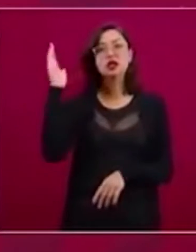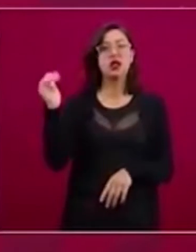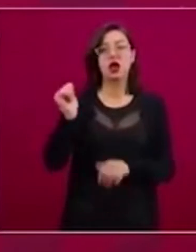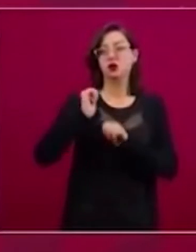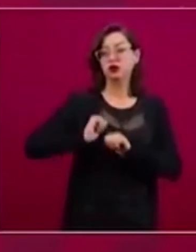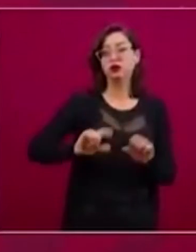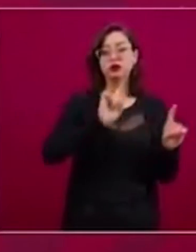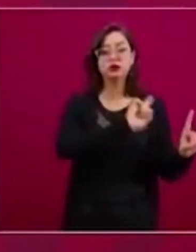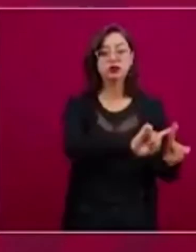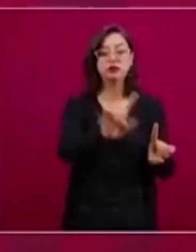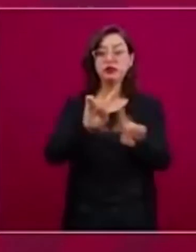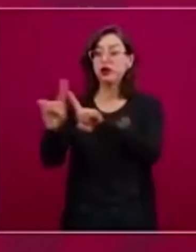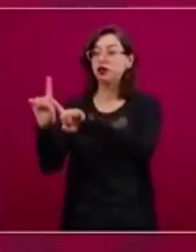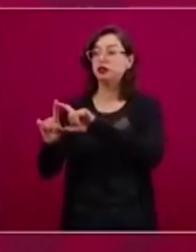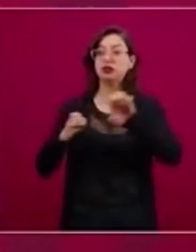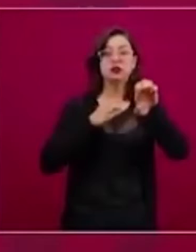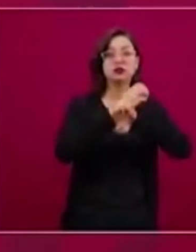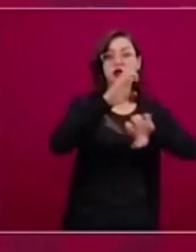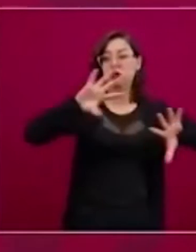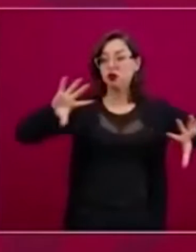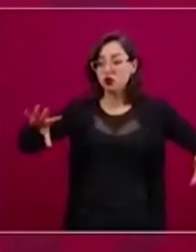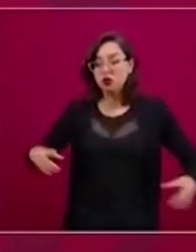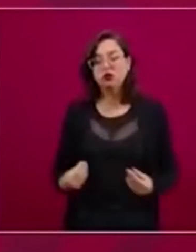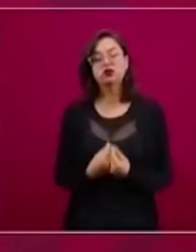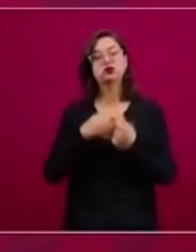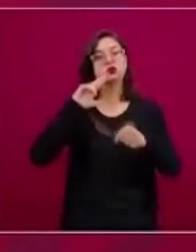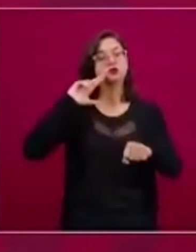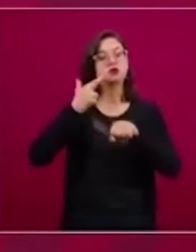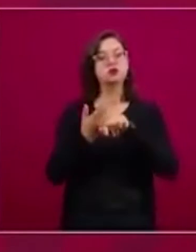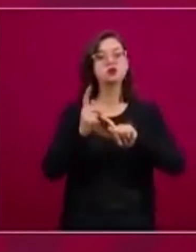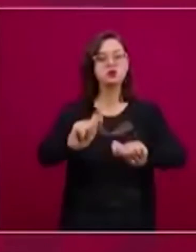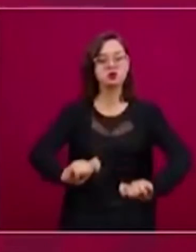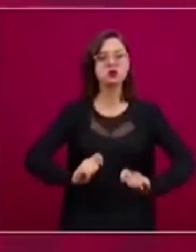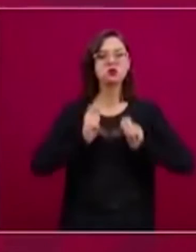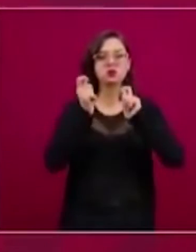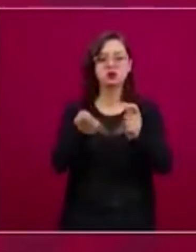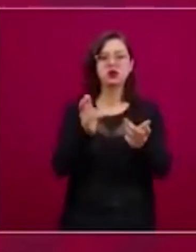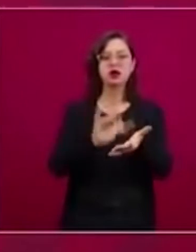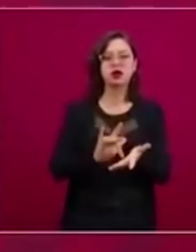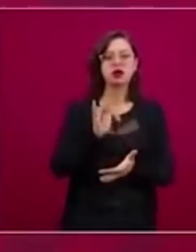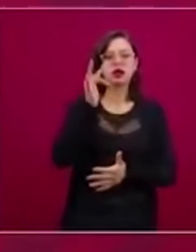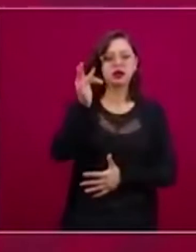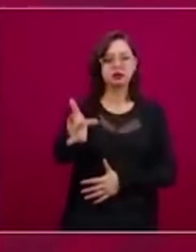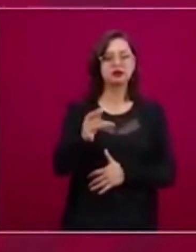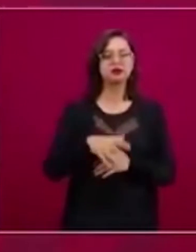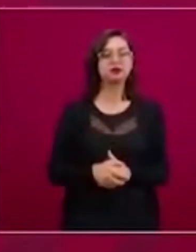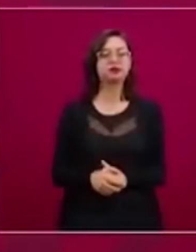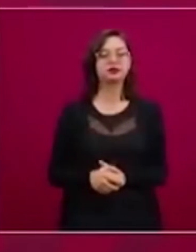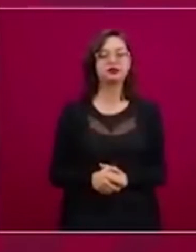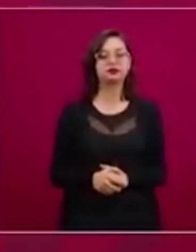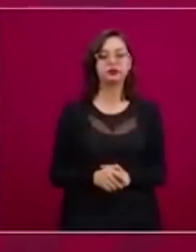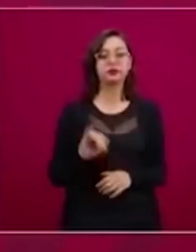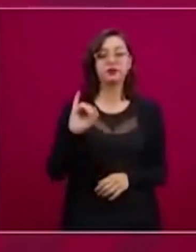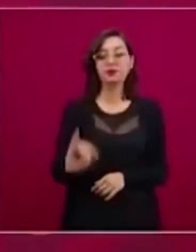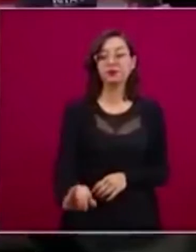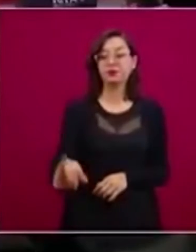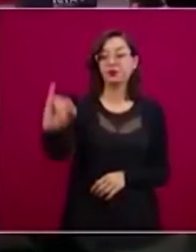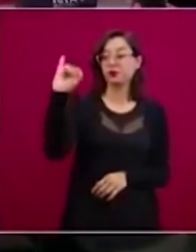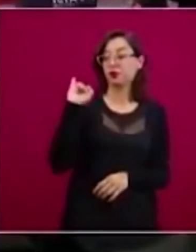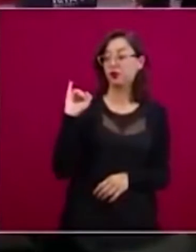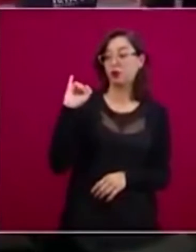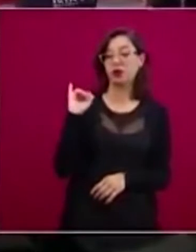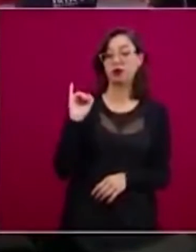juntos este esfuerzo. El jueves usted nos dijo, señor presidente, que la familia